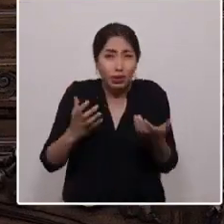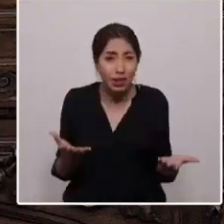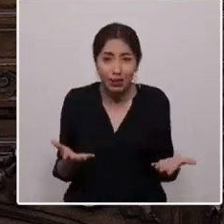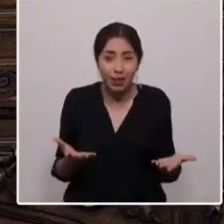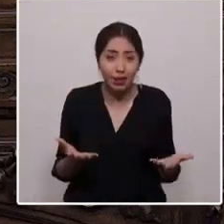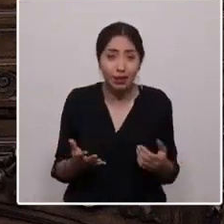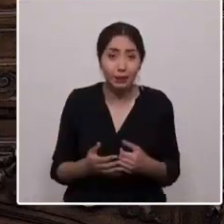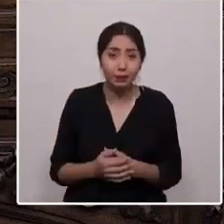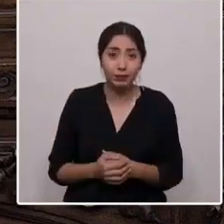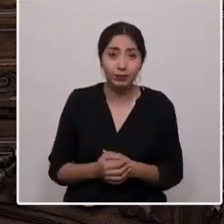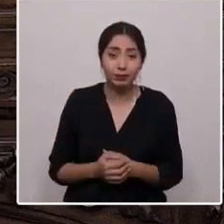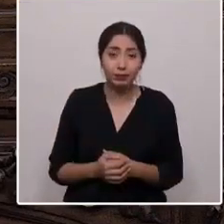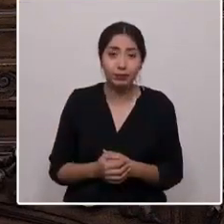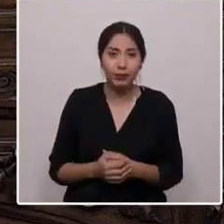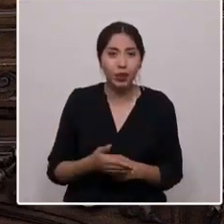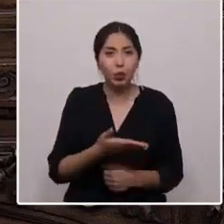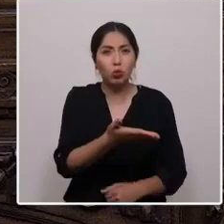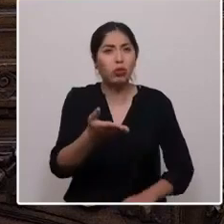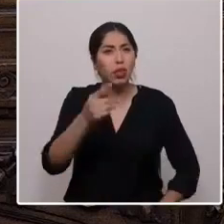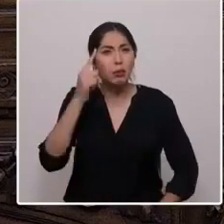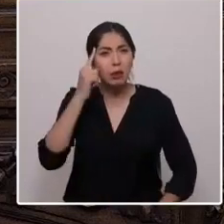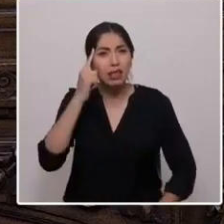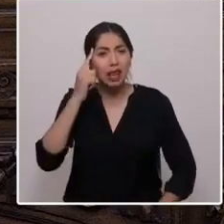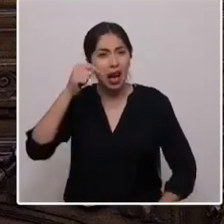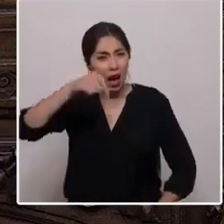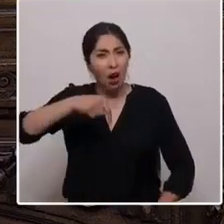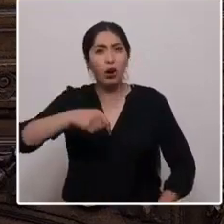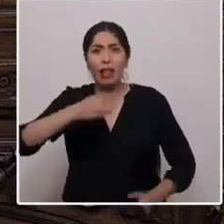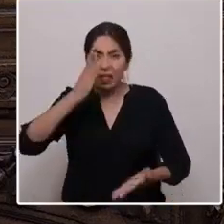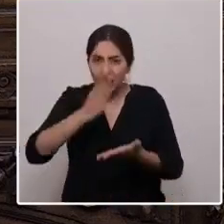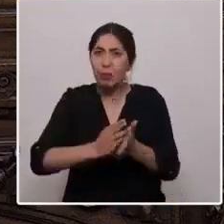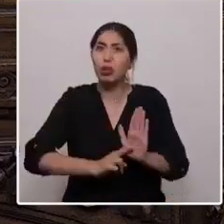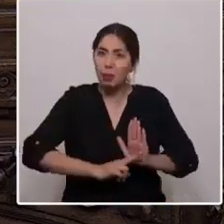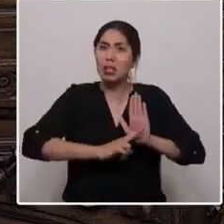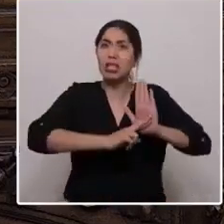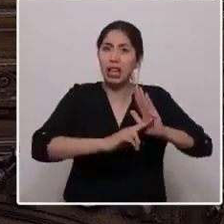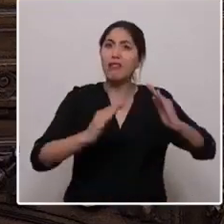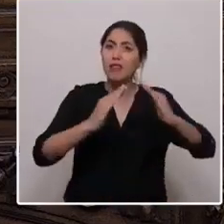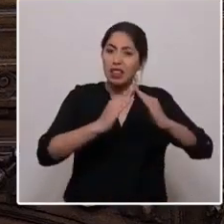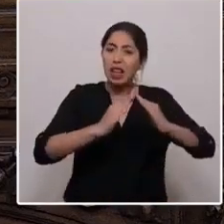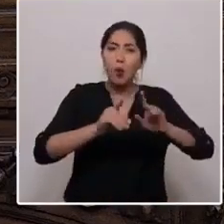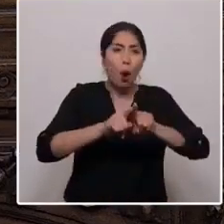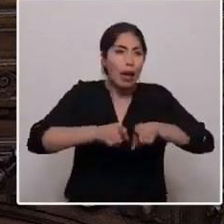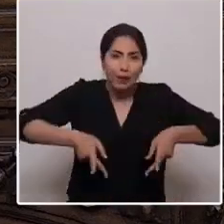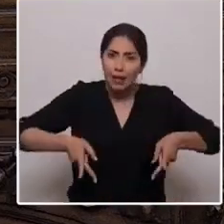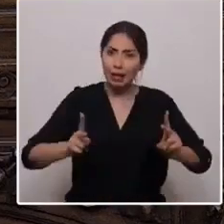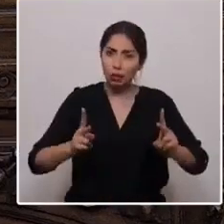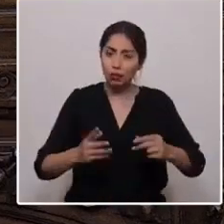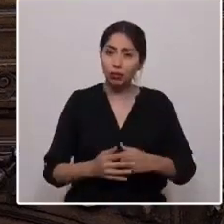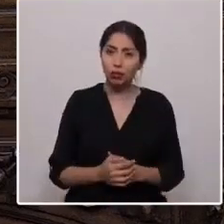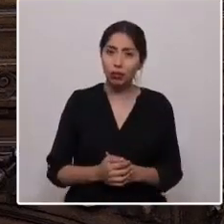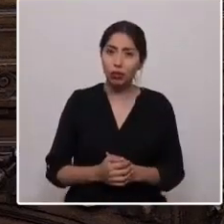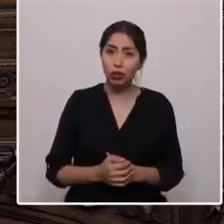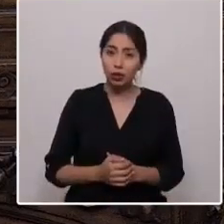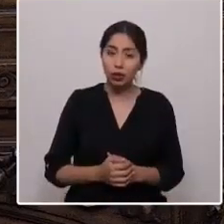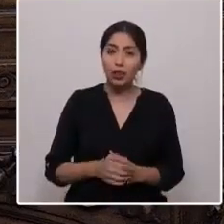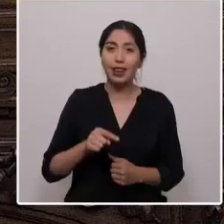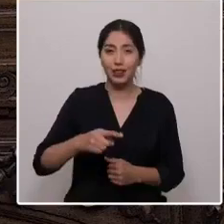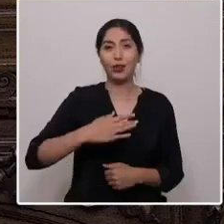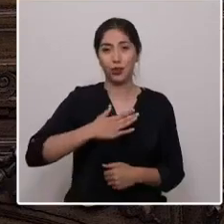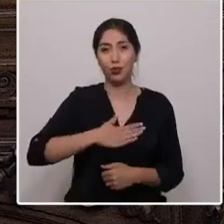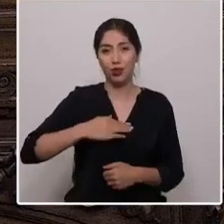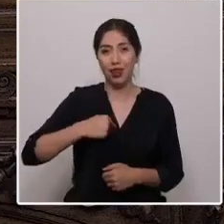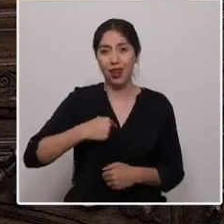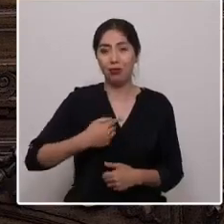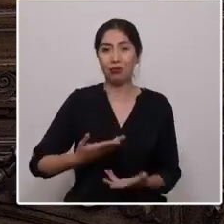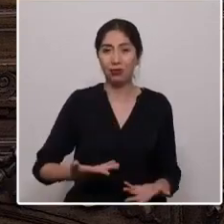¿No creen que es el momento de representar la vivienda como un derecho? Es mi deseo que esta nueva